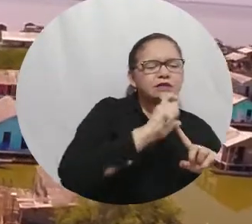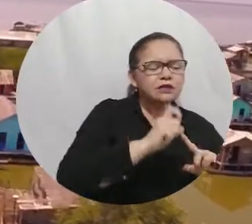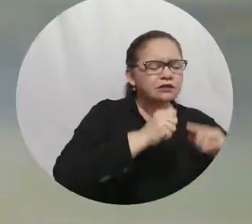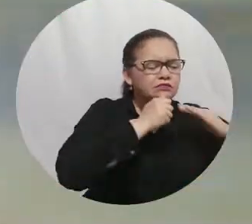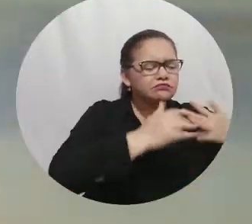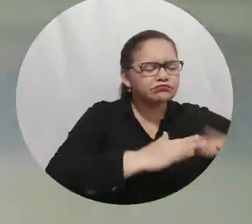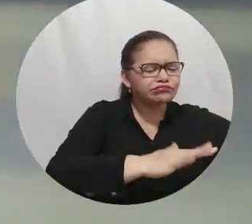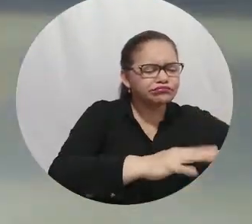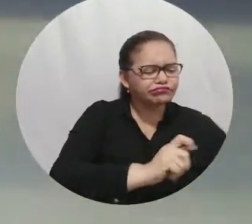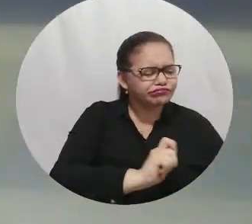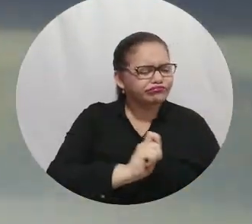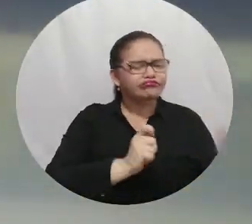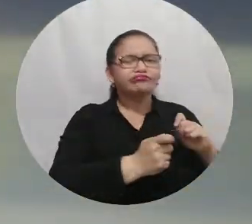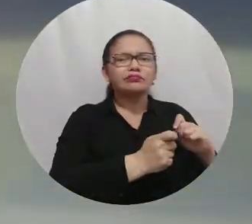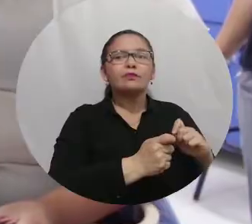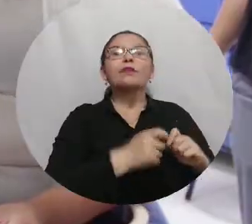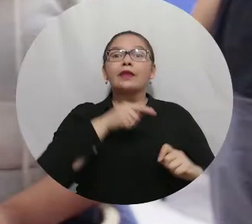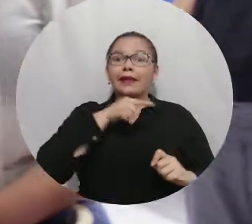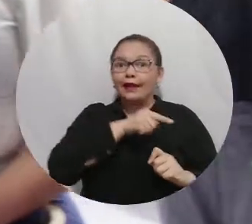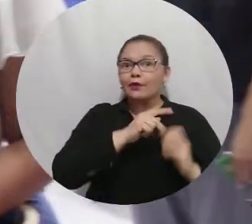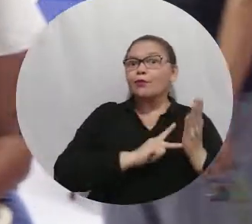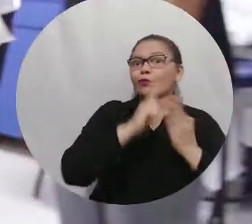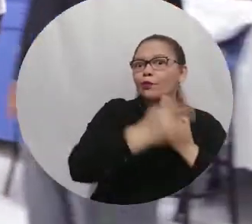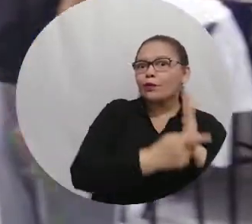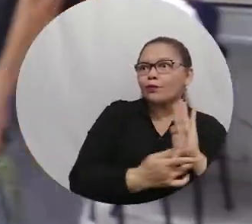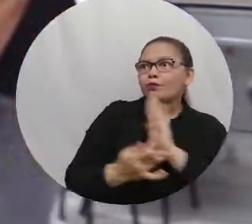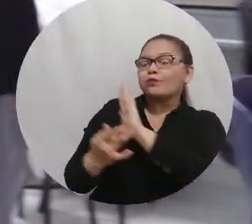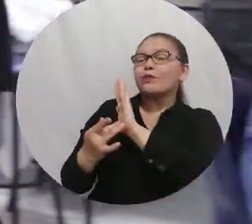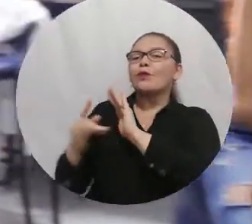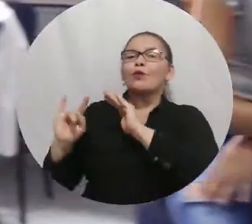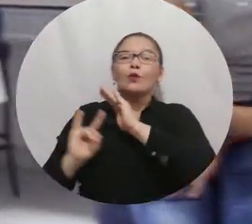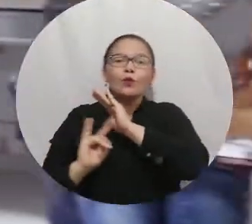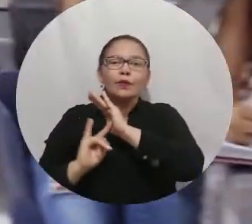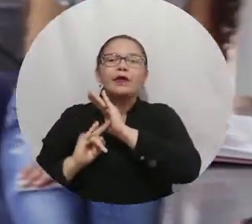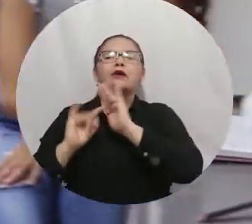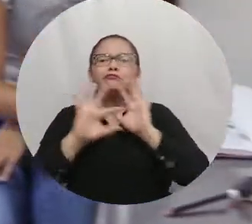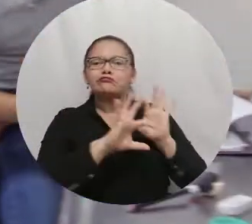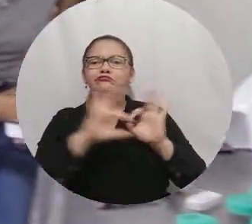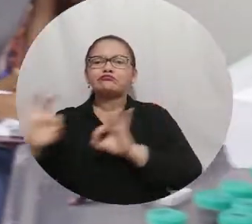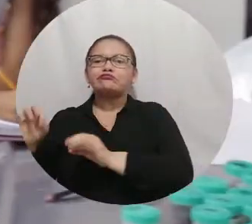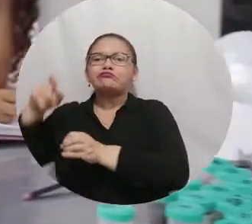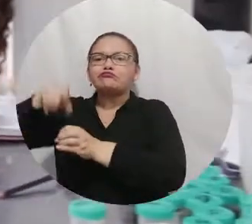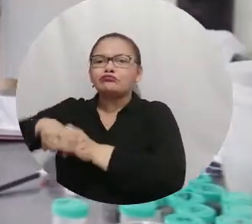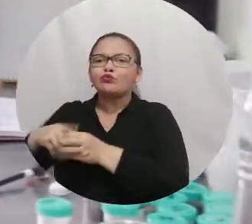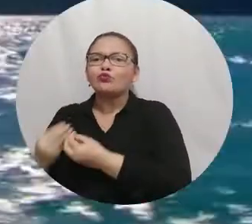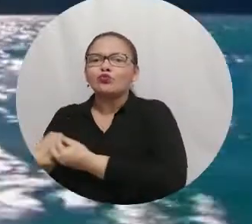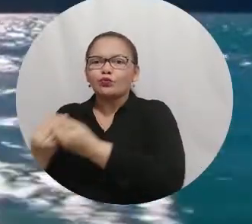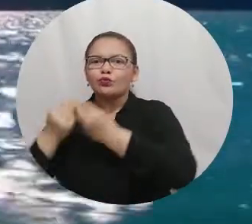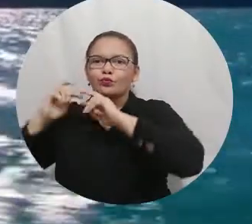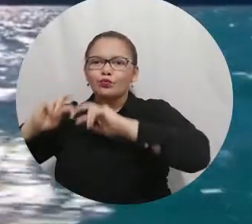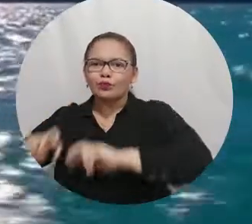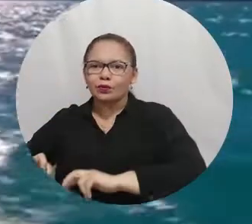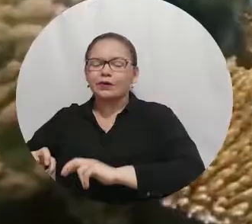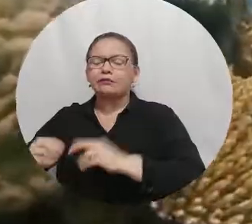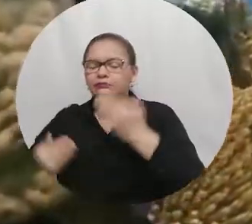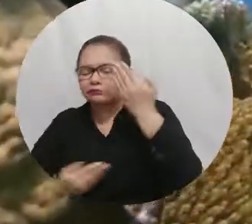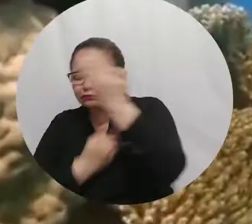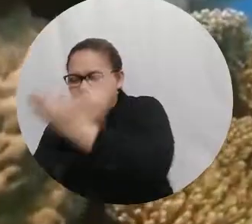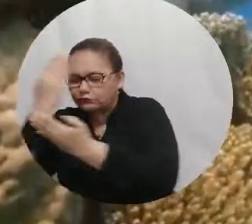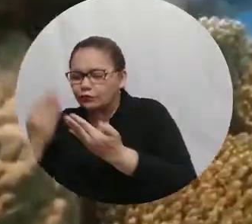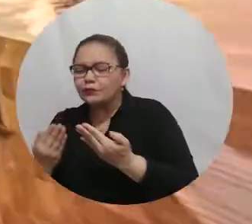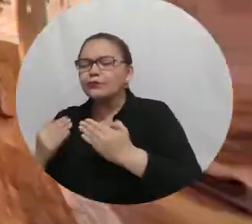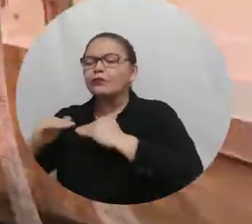Universidad del Magdalena se convirtió en socia del selecto grupo que conforma la Cátedra Unesco para el análisis integrado de sistemas